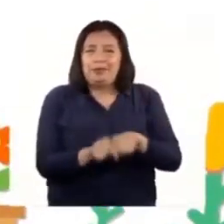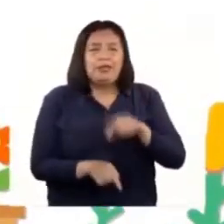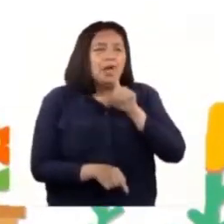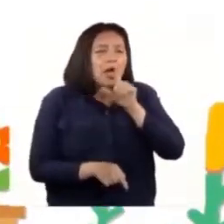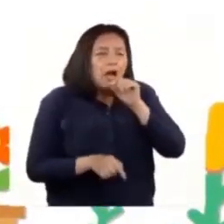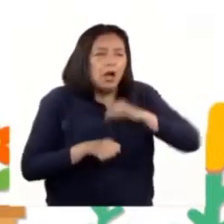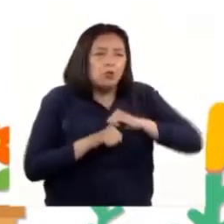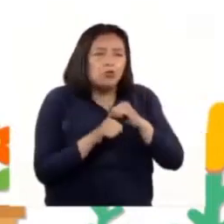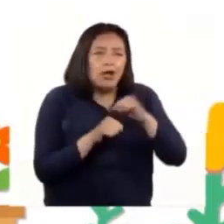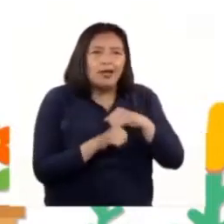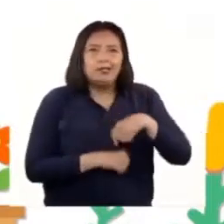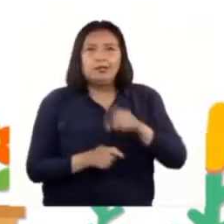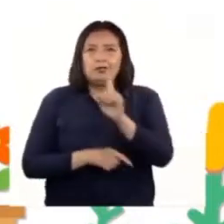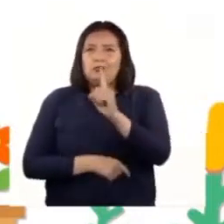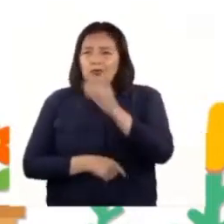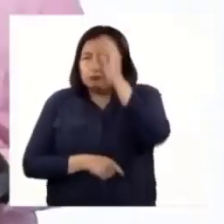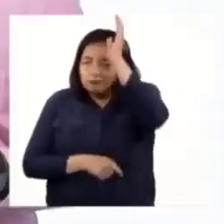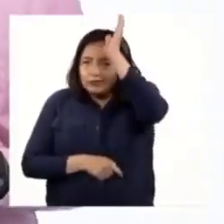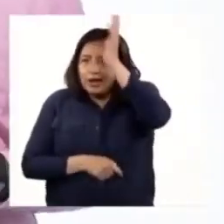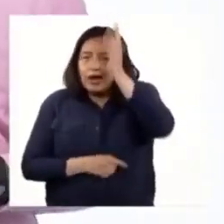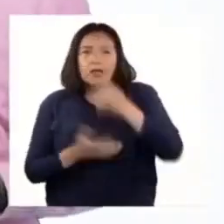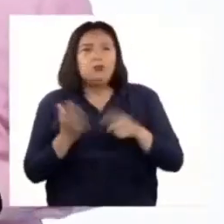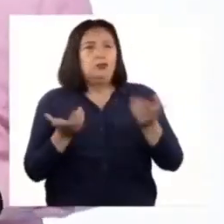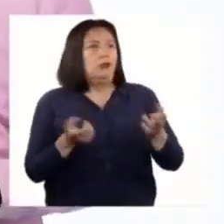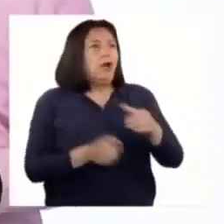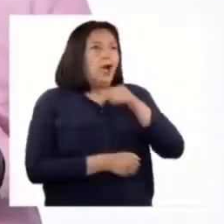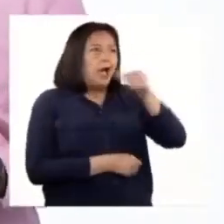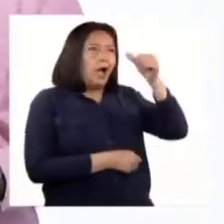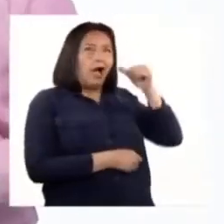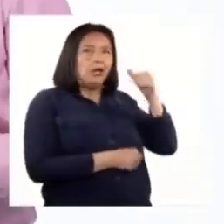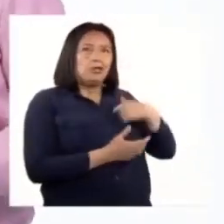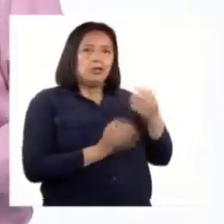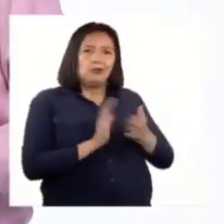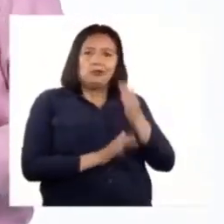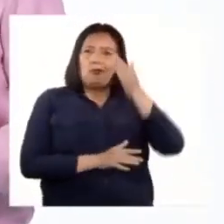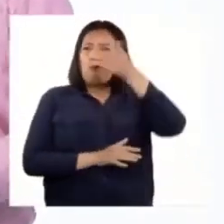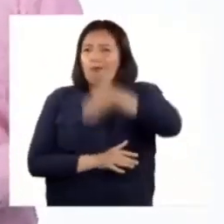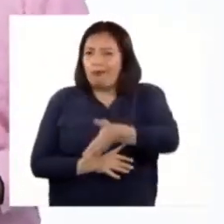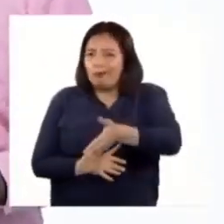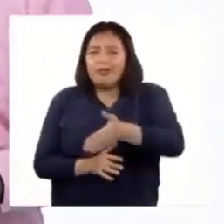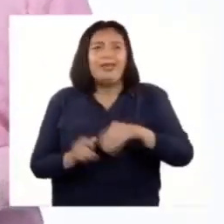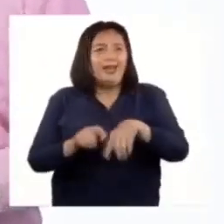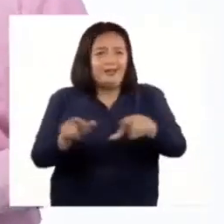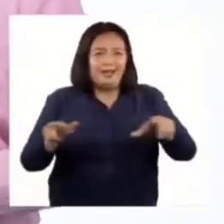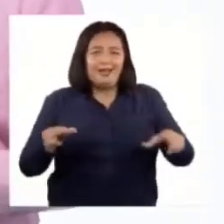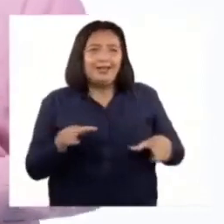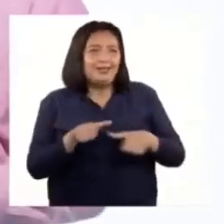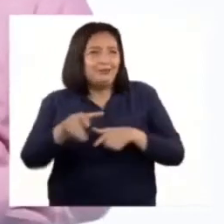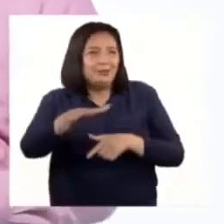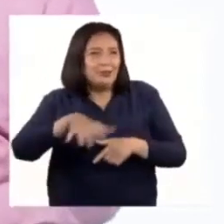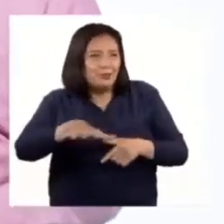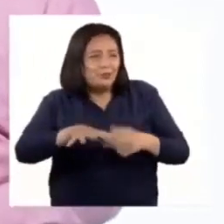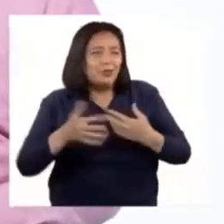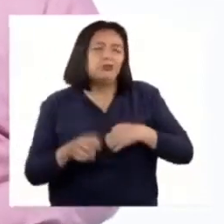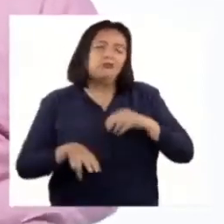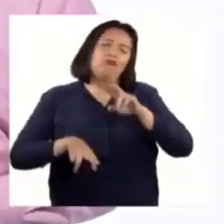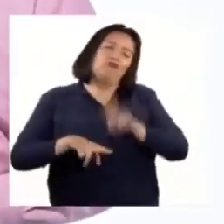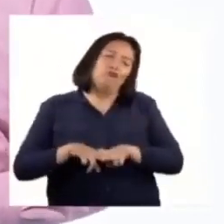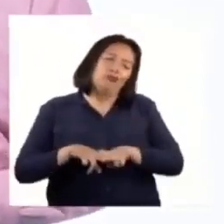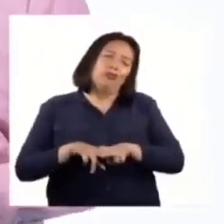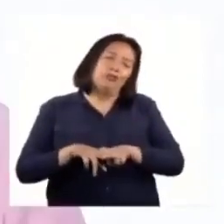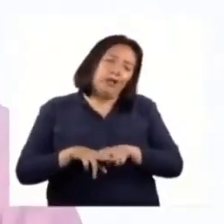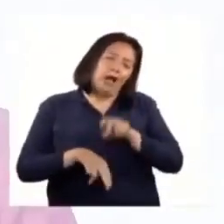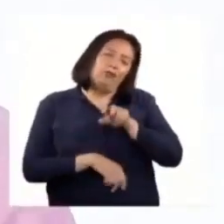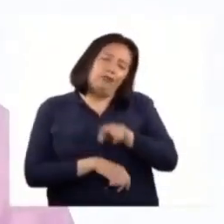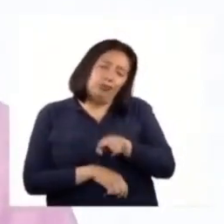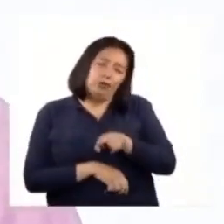gallinas y un gallo. Luego de la actividad de ayer, fui a pasar tiempo allí. Estuve sentado por unos